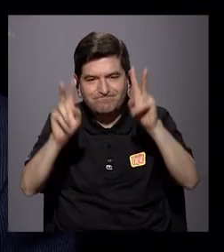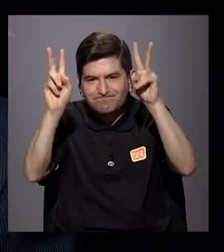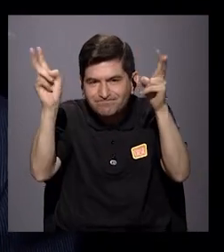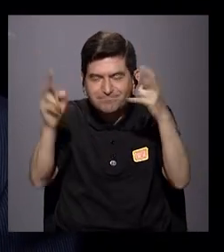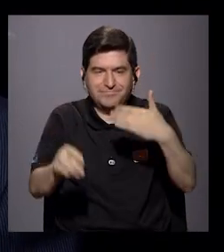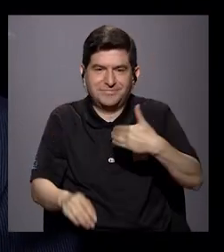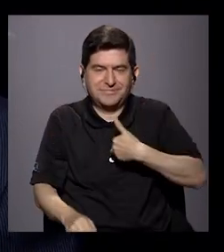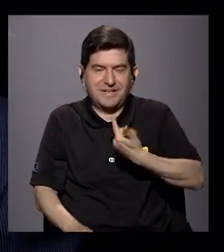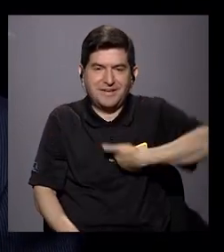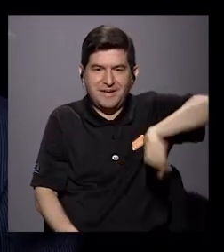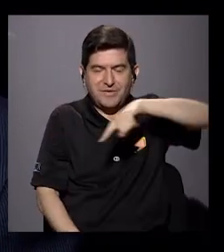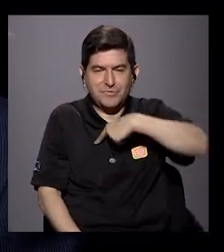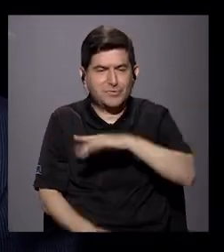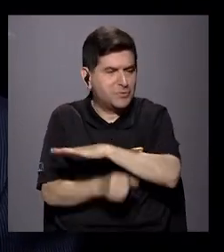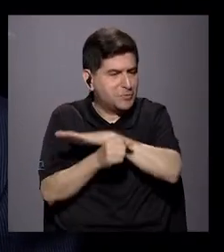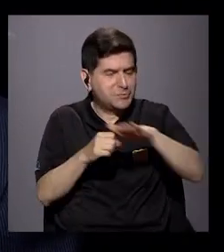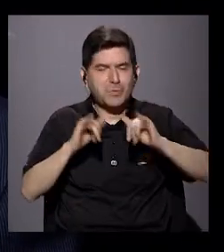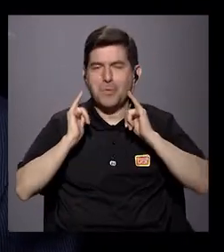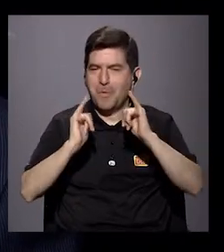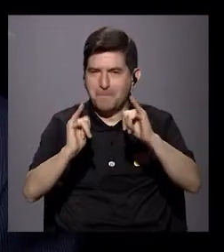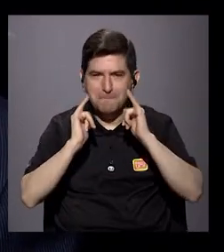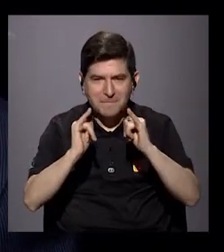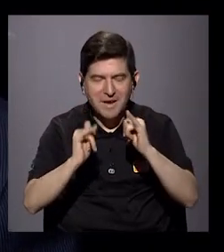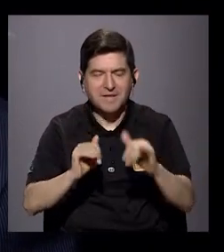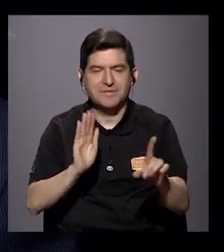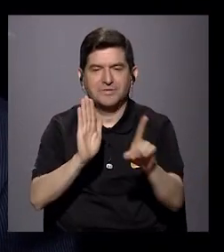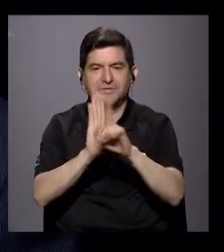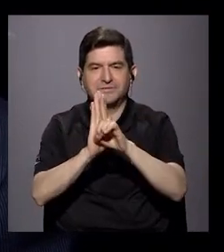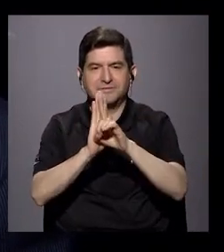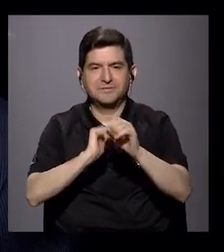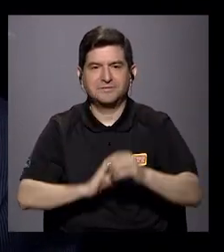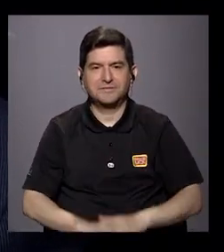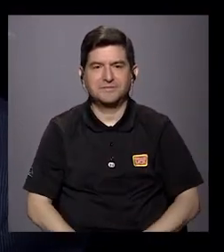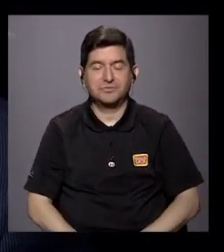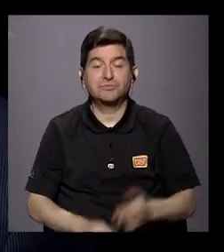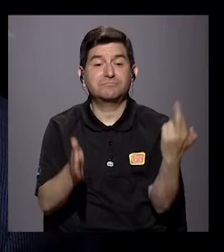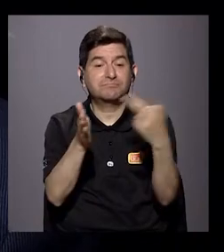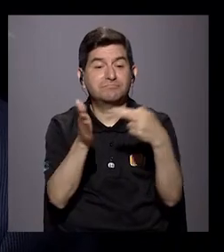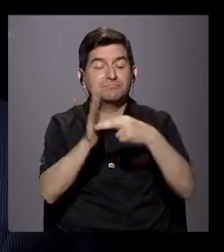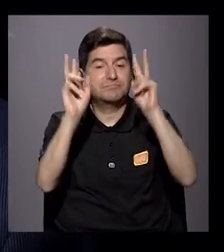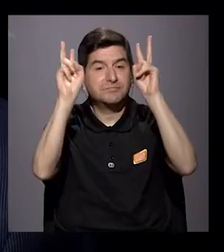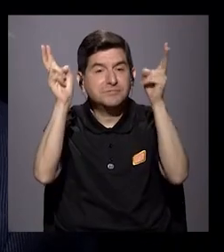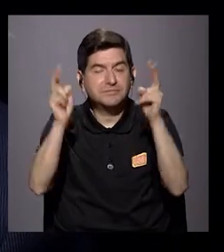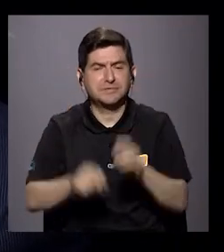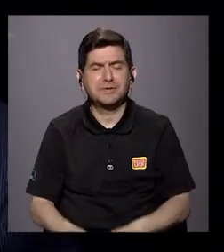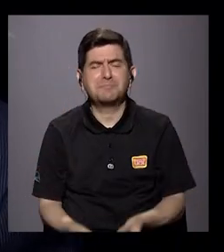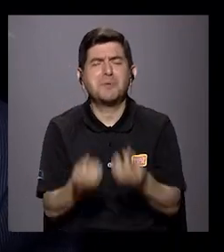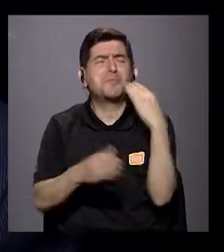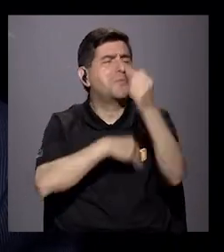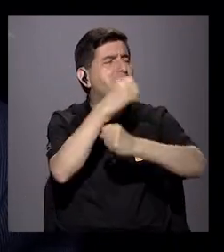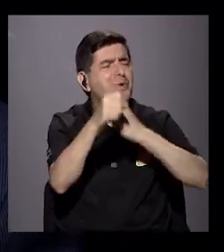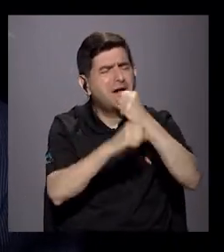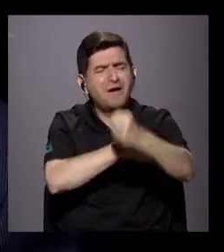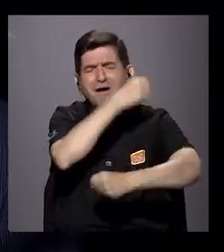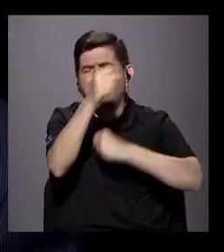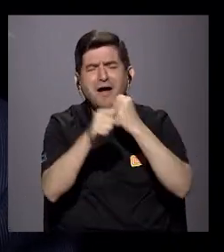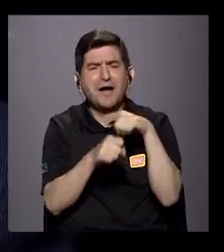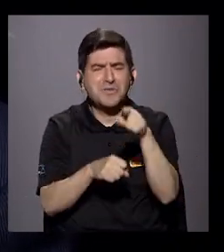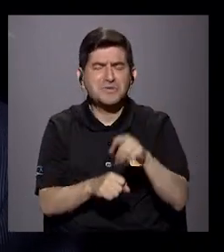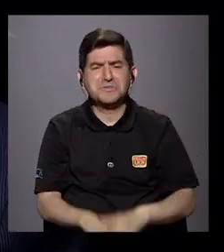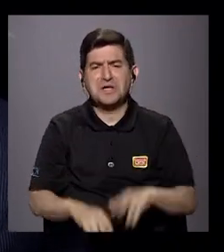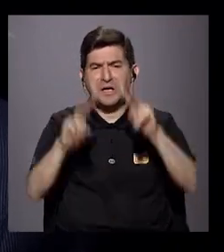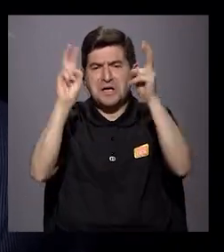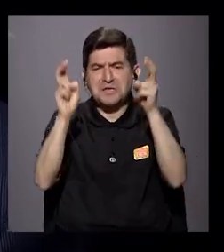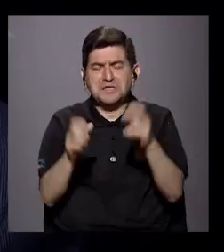absoluta igualdad en derechos, reiterando el tema de que por tantas décadas esto había